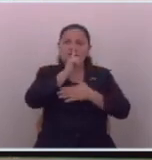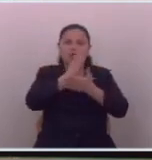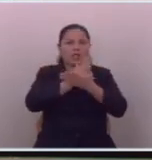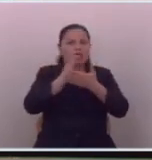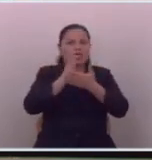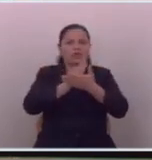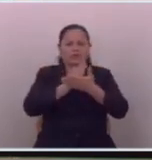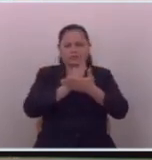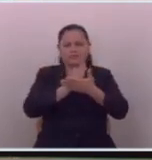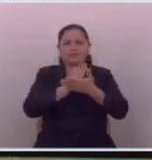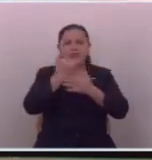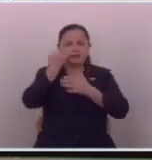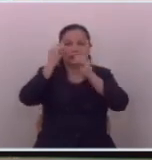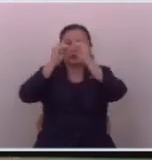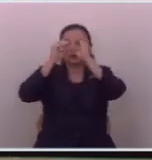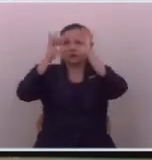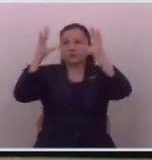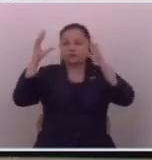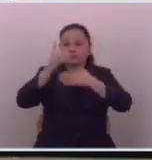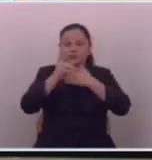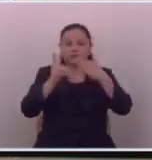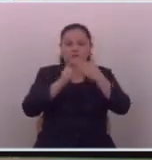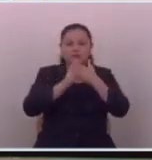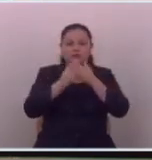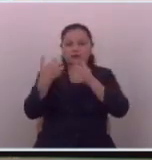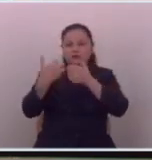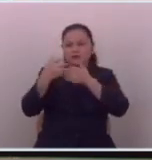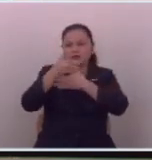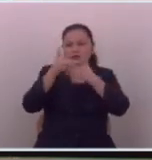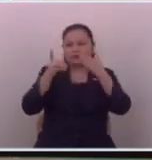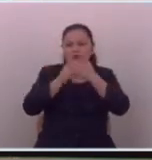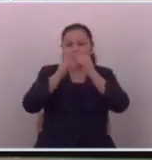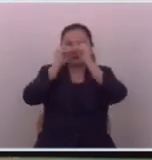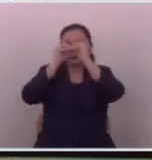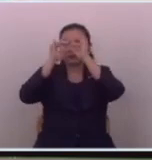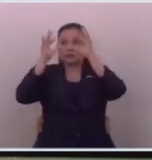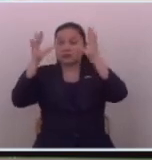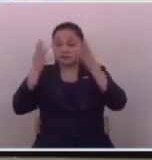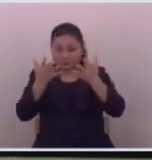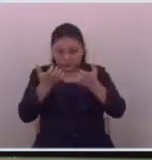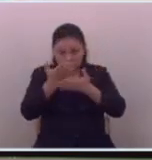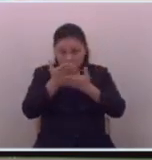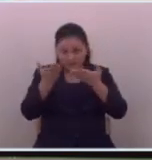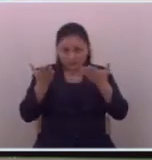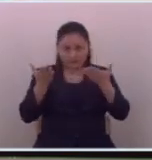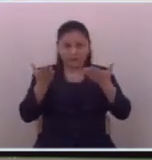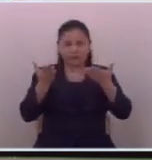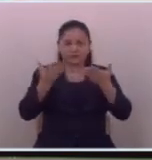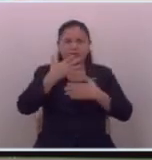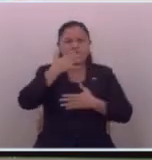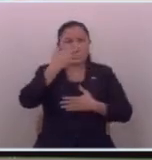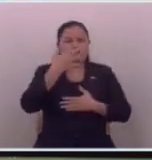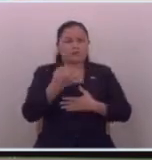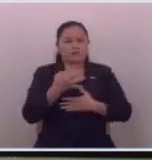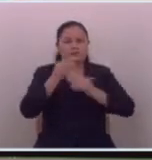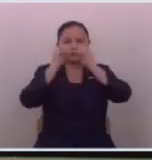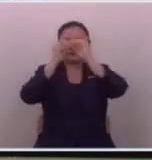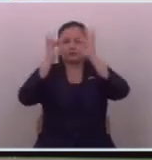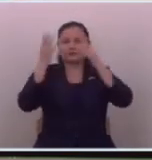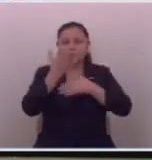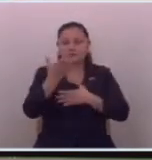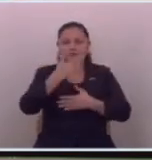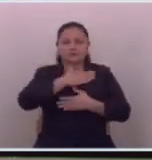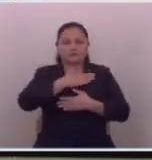decir nada si el sueño y lo dijo la diputada colega si el sueño es de verdad el sueño que